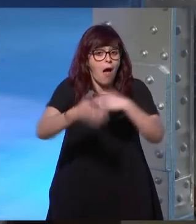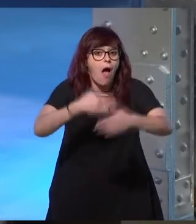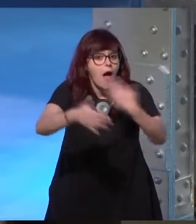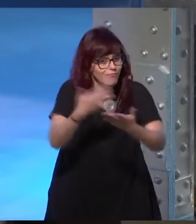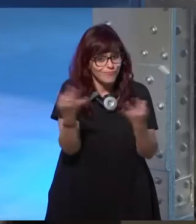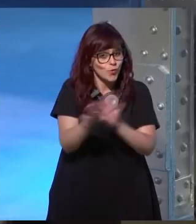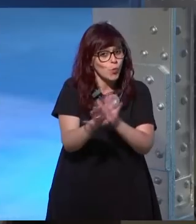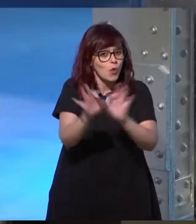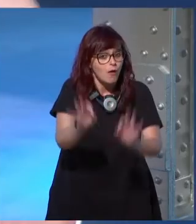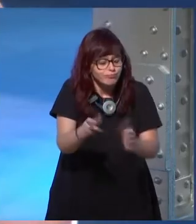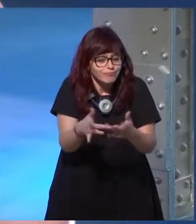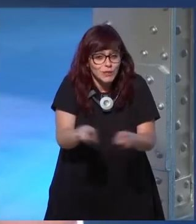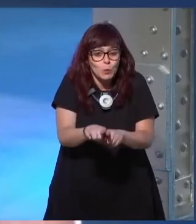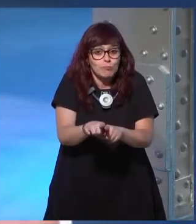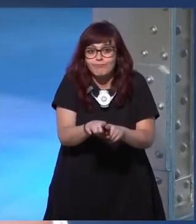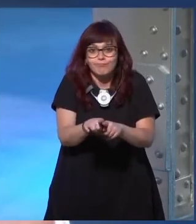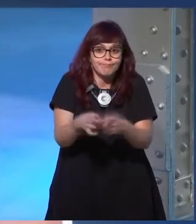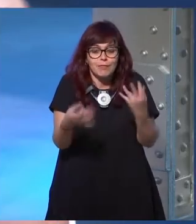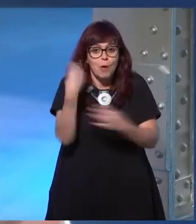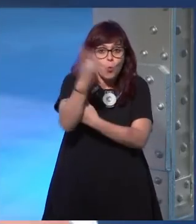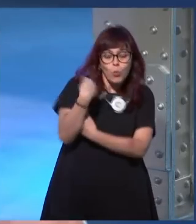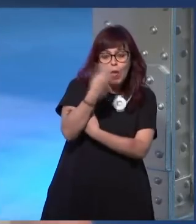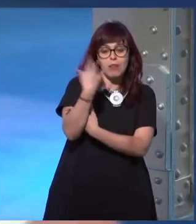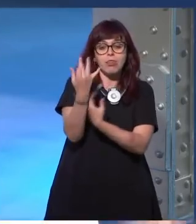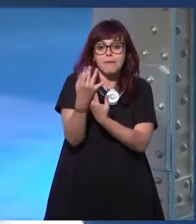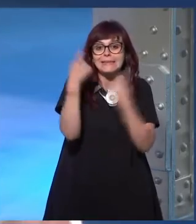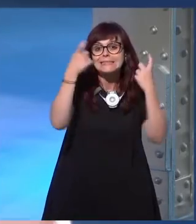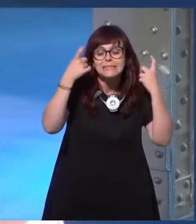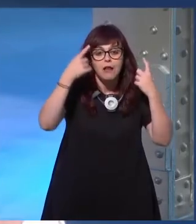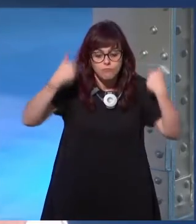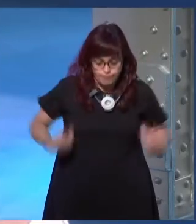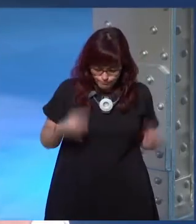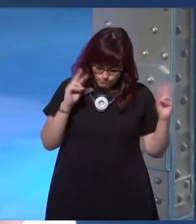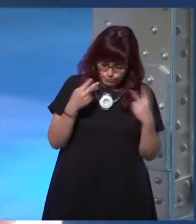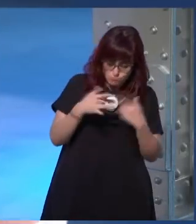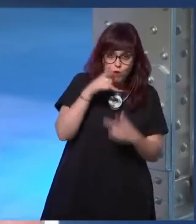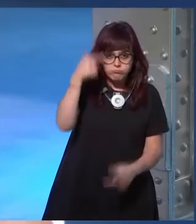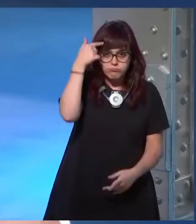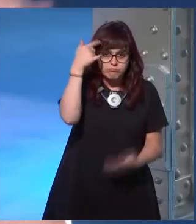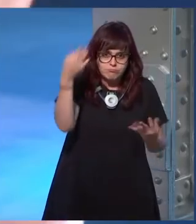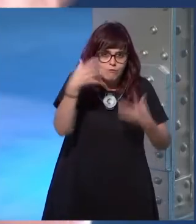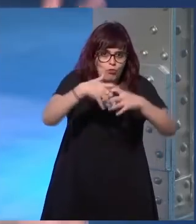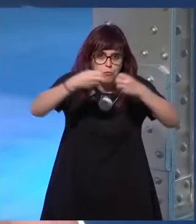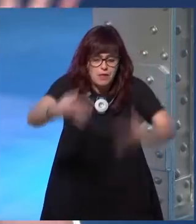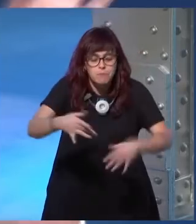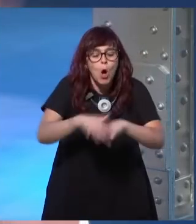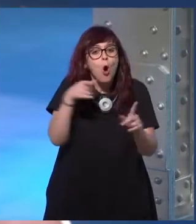tengo que seguir adelante y tengo que cuidarme y tengo que velar por mi cordura para asegurarme de que puedo pues